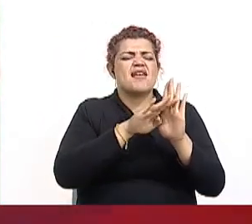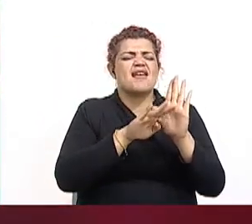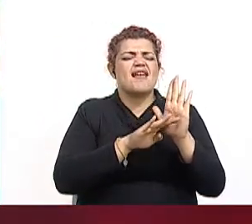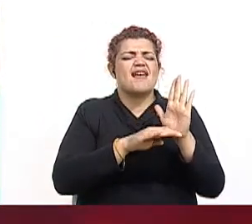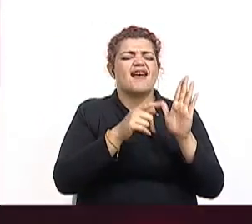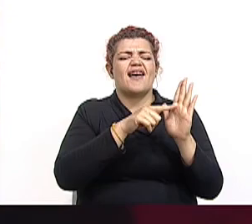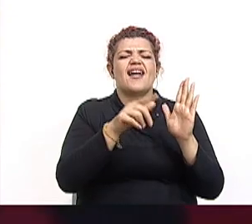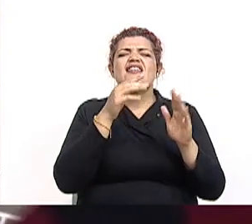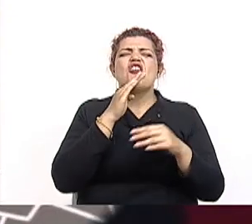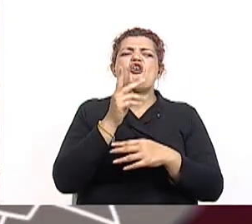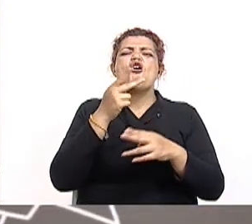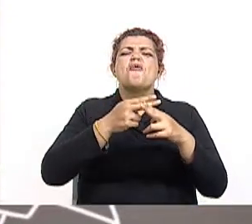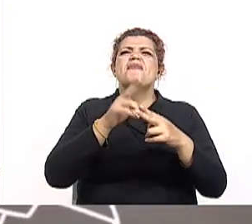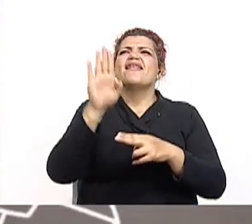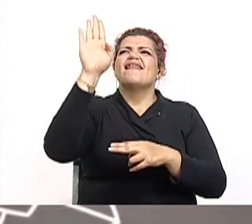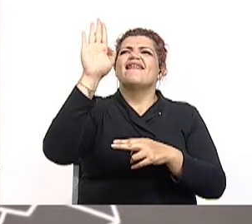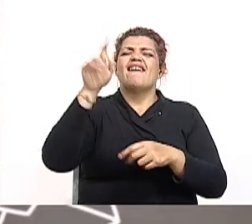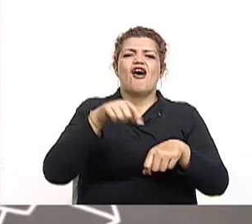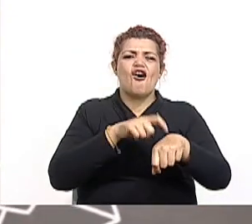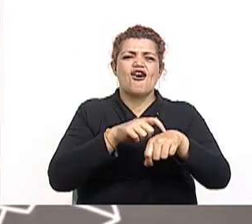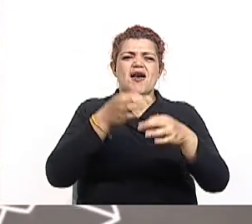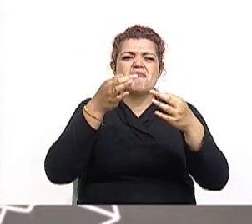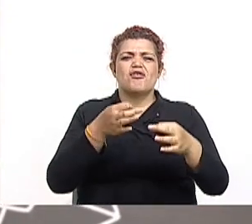la hora en punto. Muchas gracias.